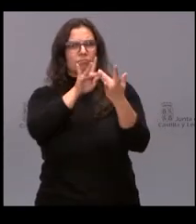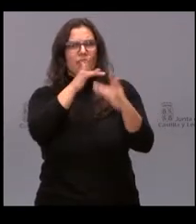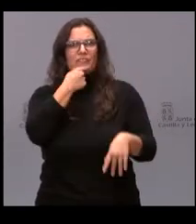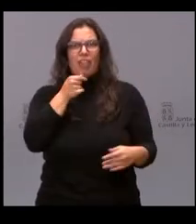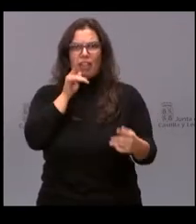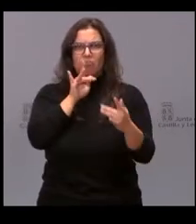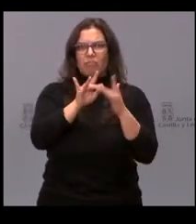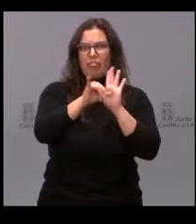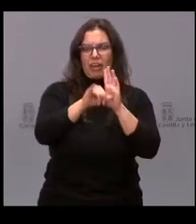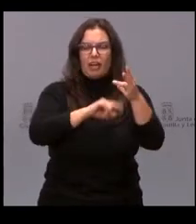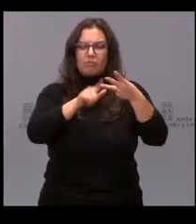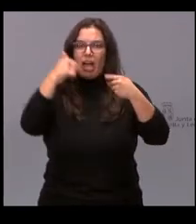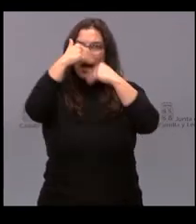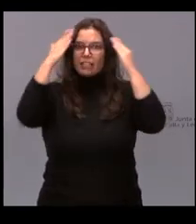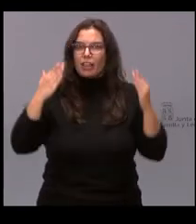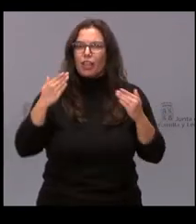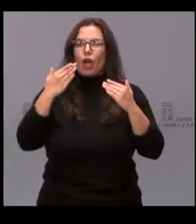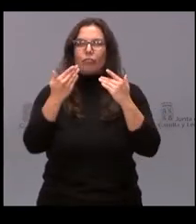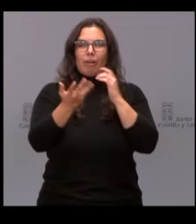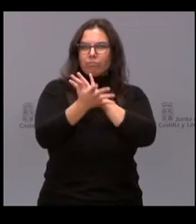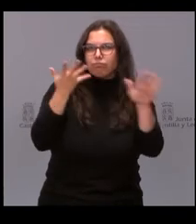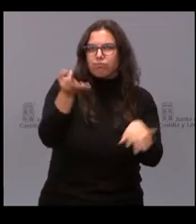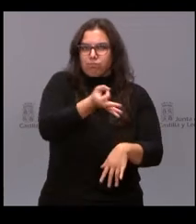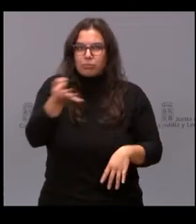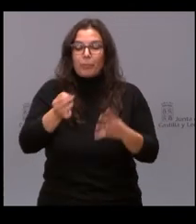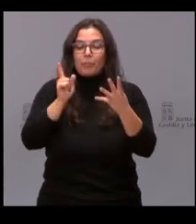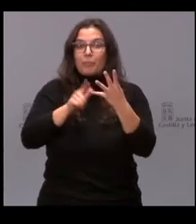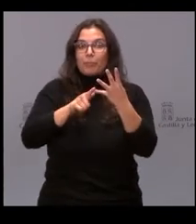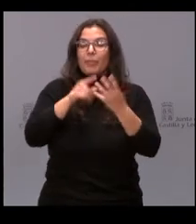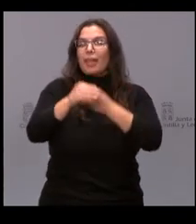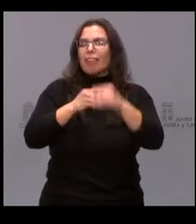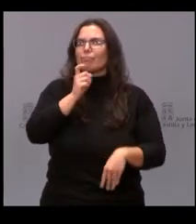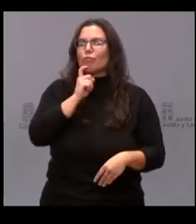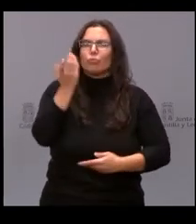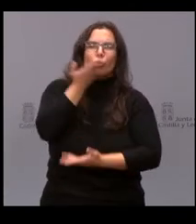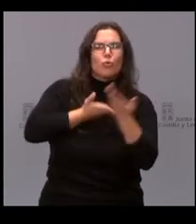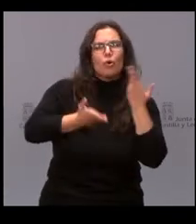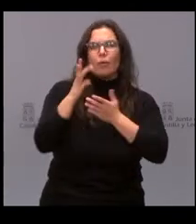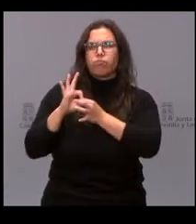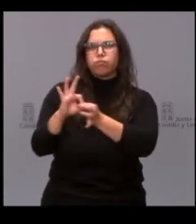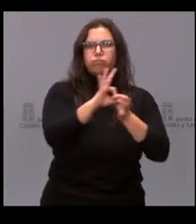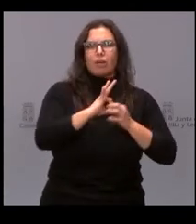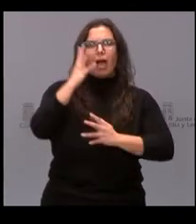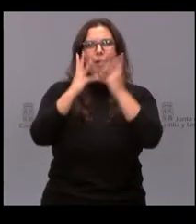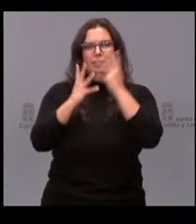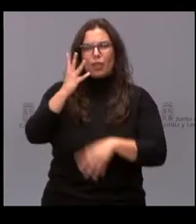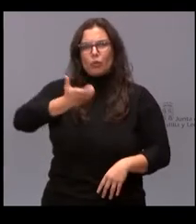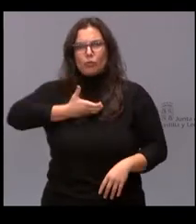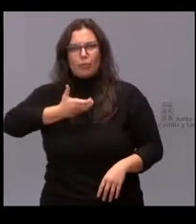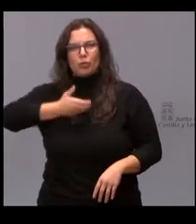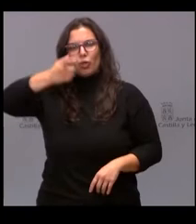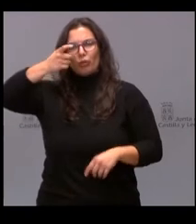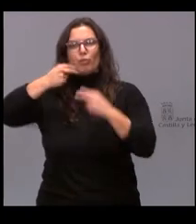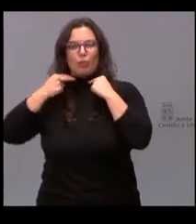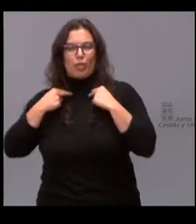Atender al ciudadano de una forma ágil y eficaz. Y todo ello con una estrecha colaboración con la administración local. El plan